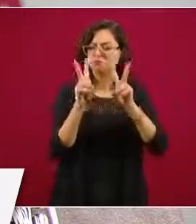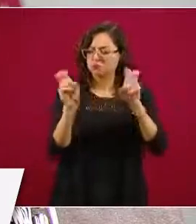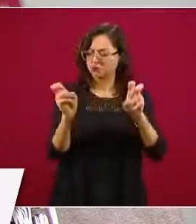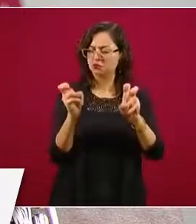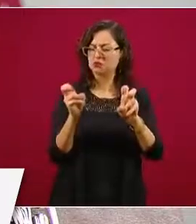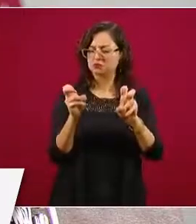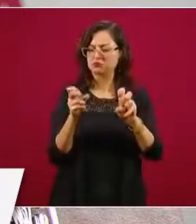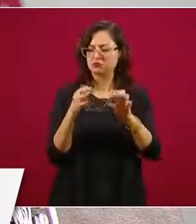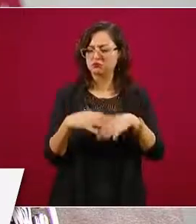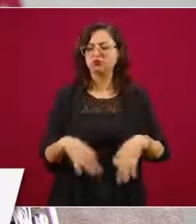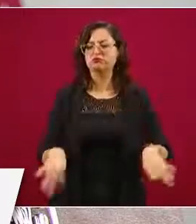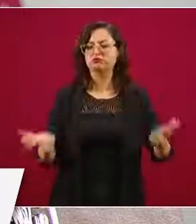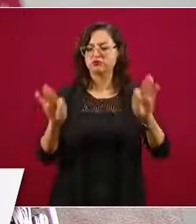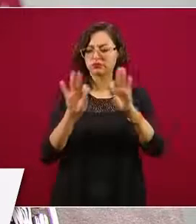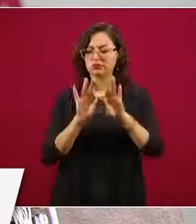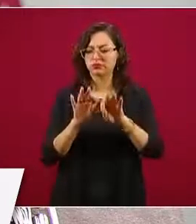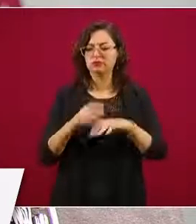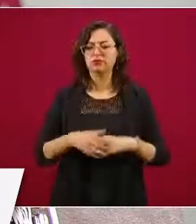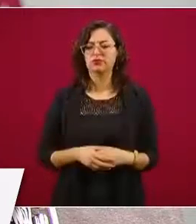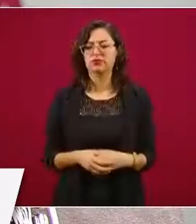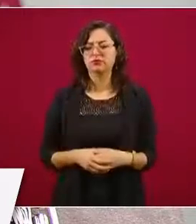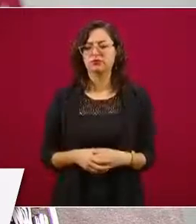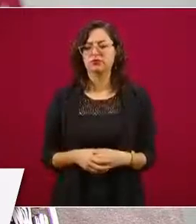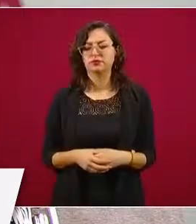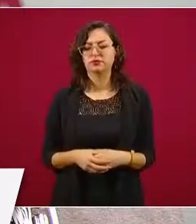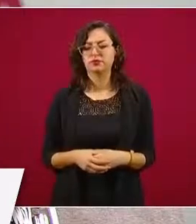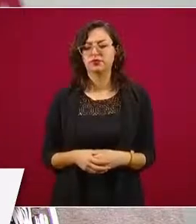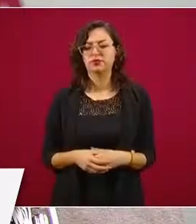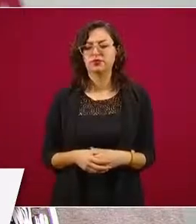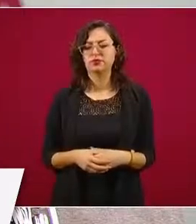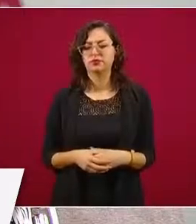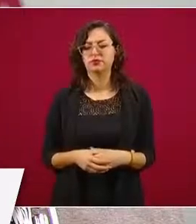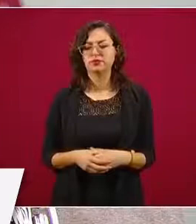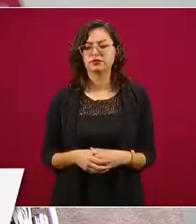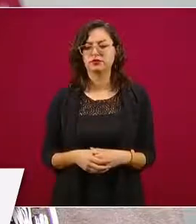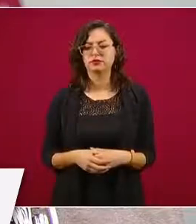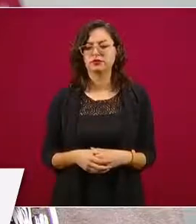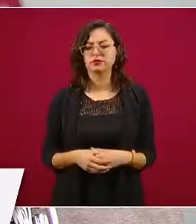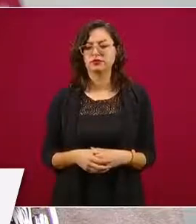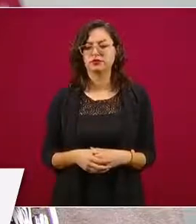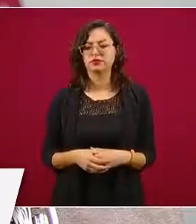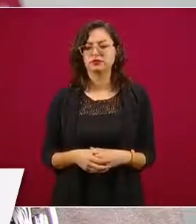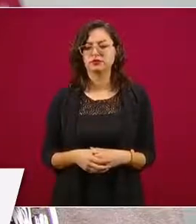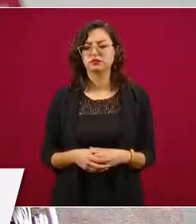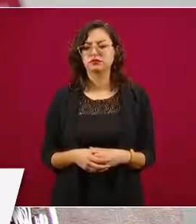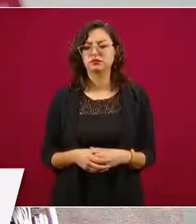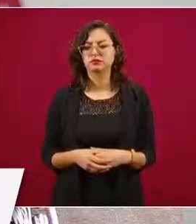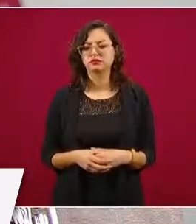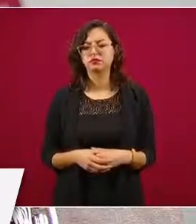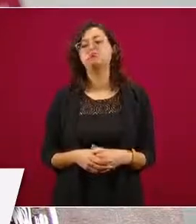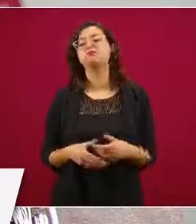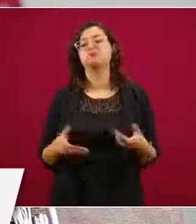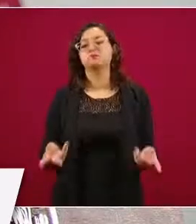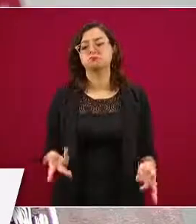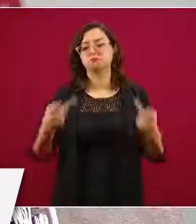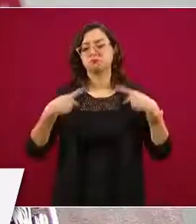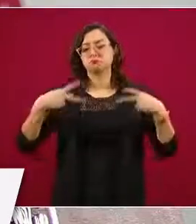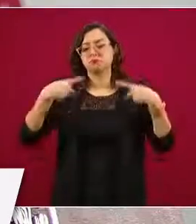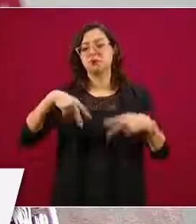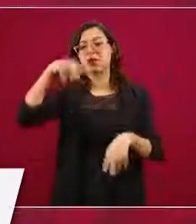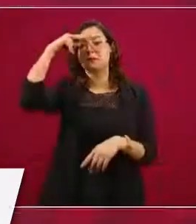dé un trato respetuoso a nuestros migrantes,